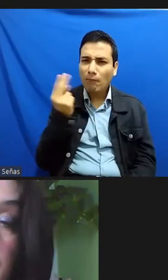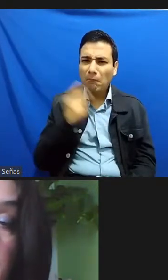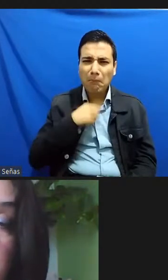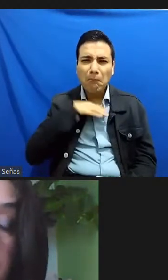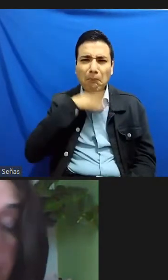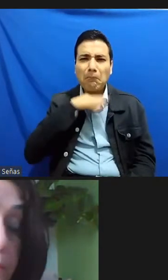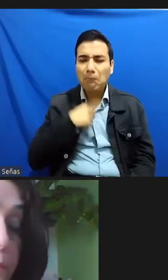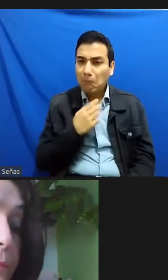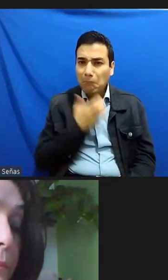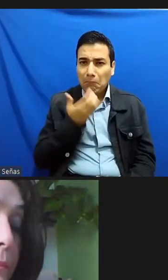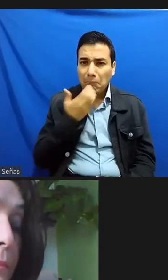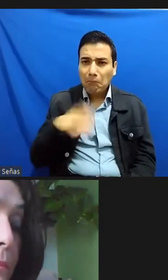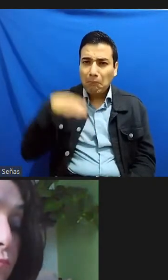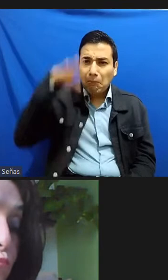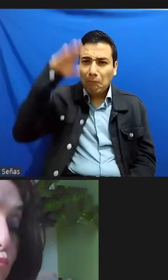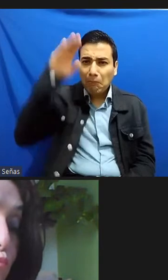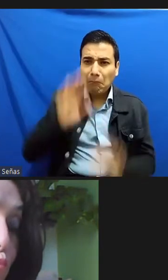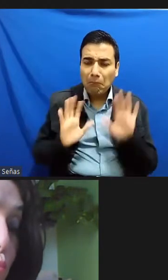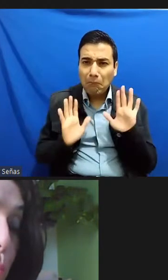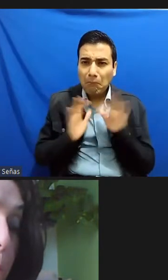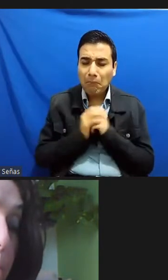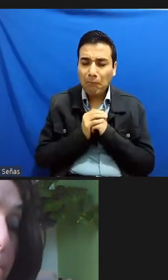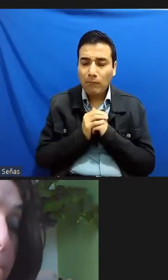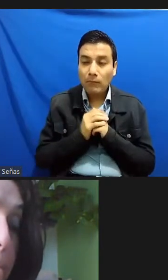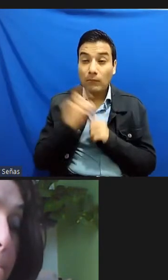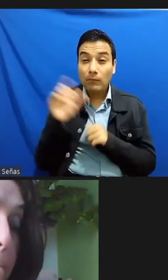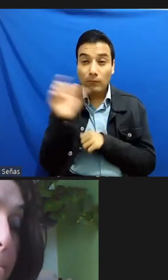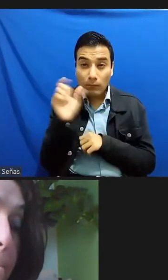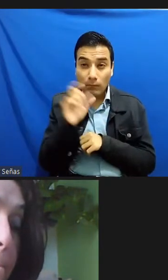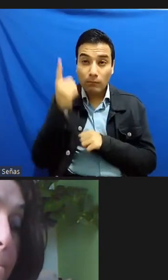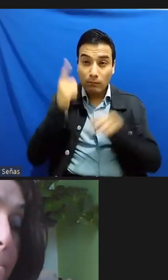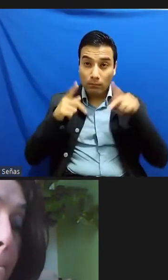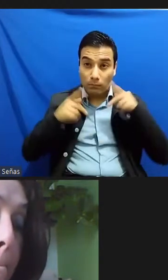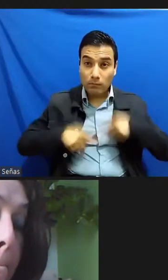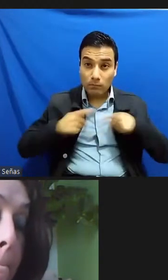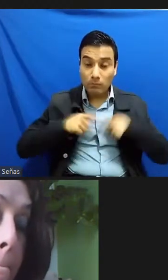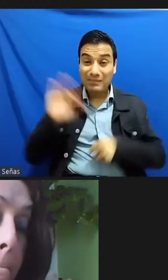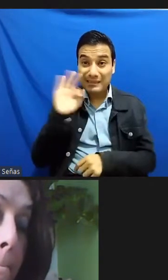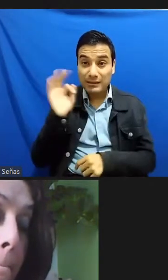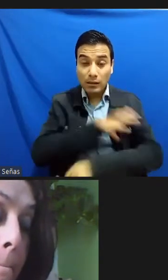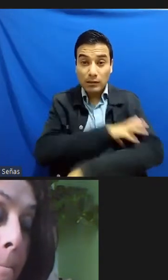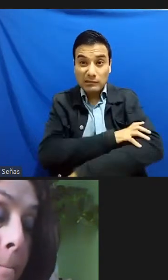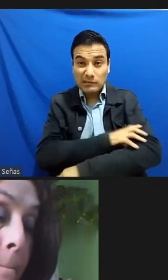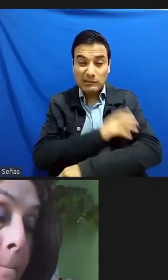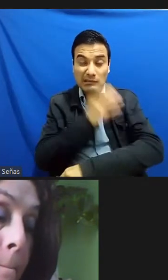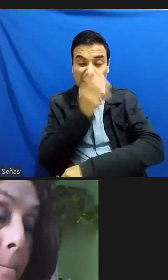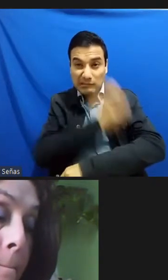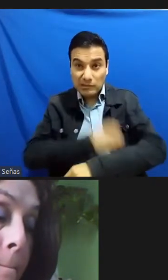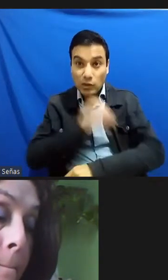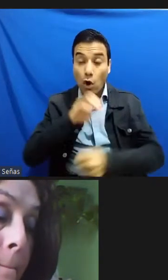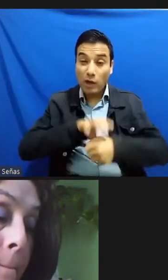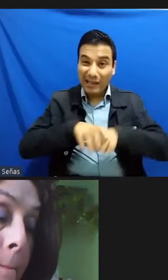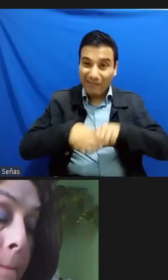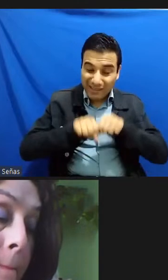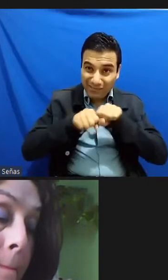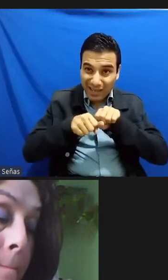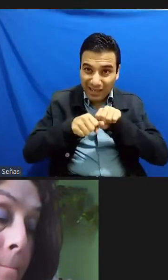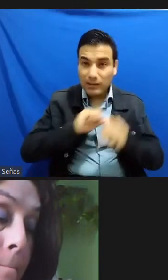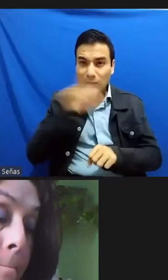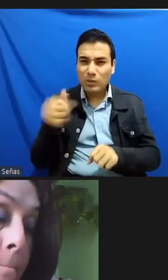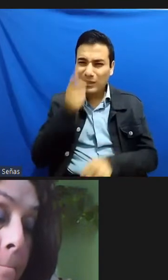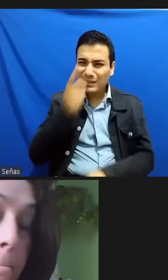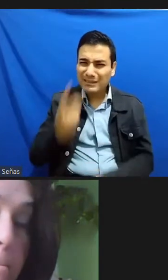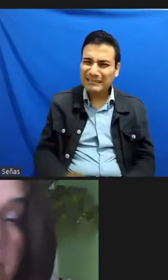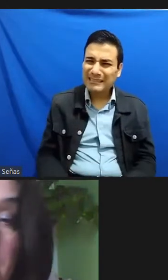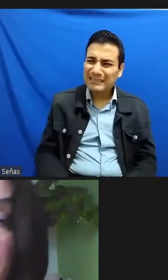incluso cuando algunas personas se quiebran el brazo etcétera y tienen que estar enyesados entonces me dicen wow